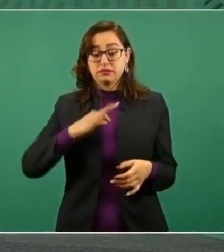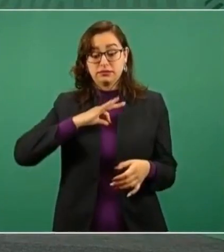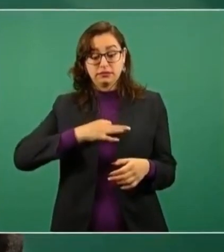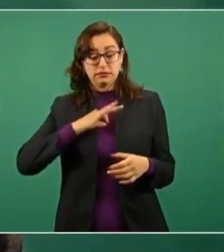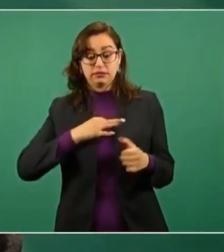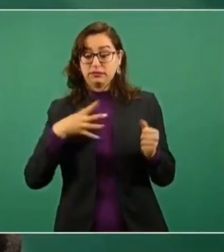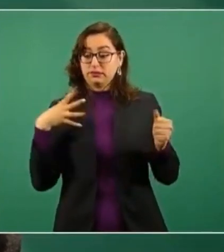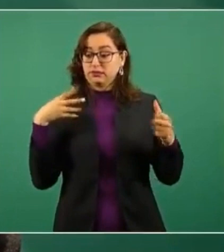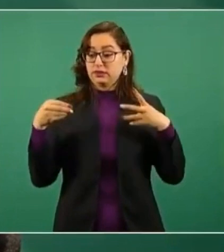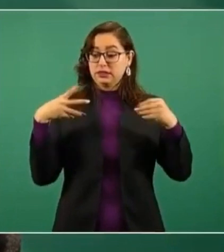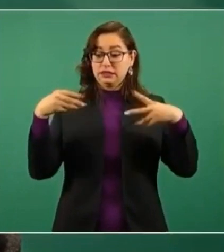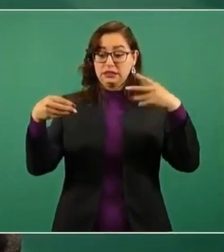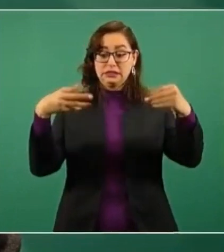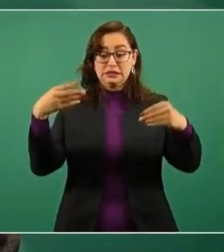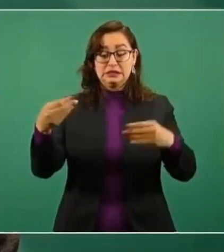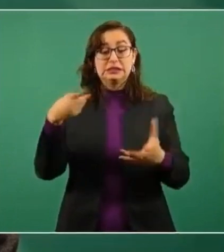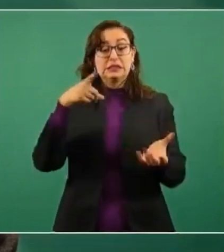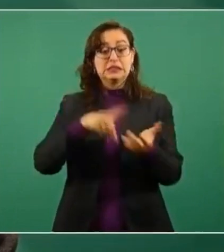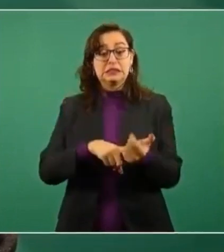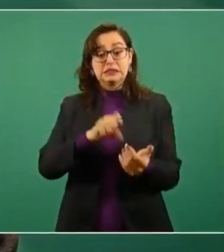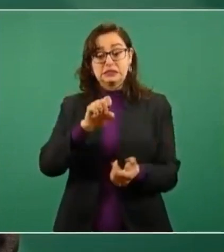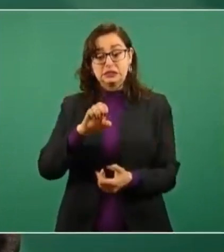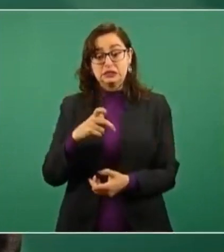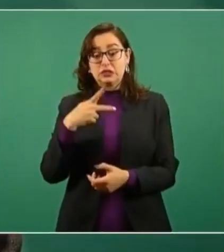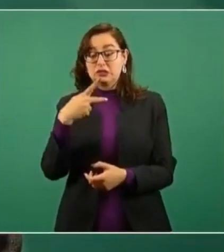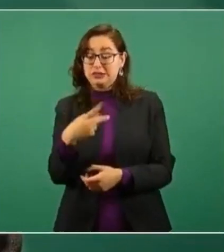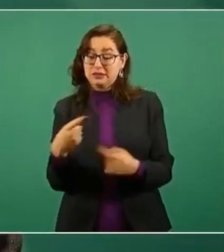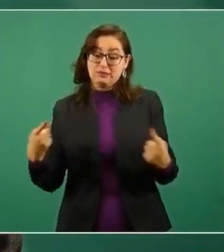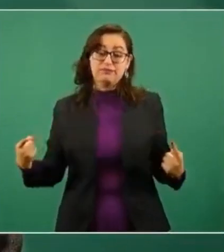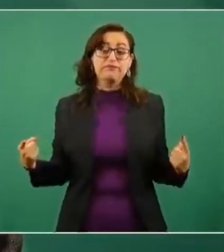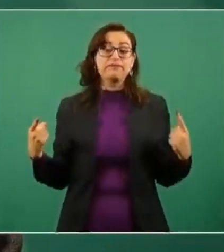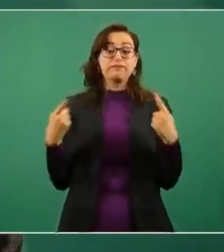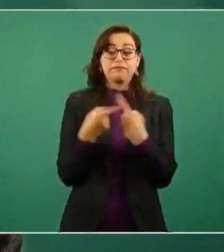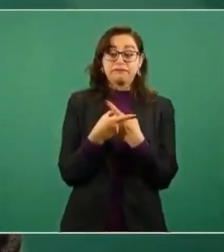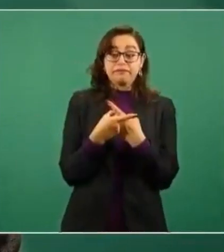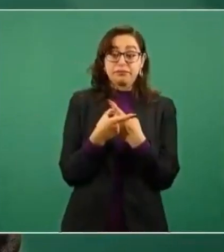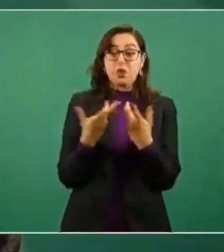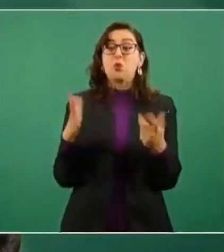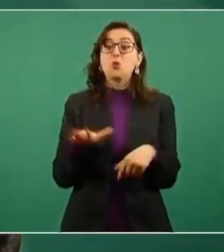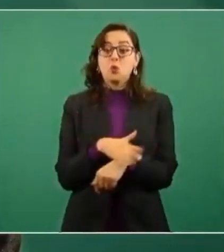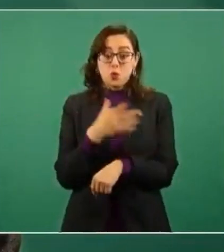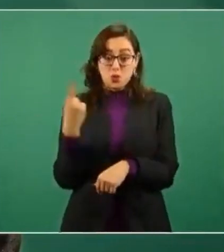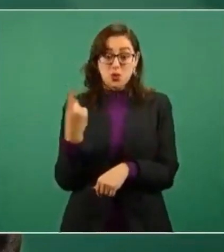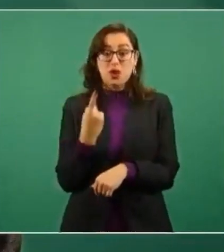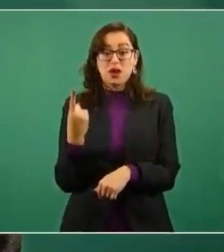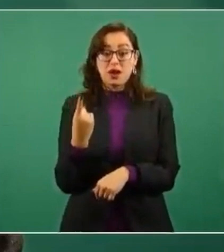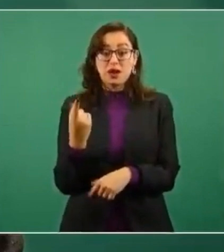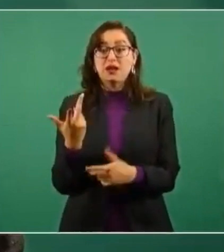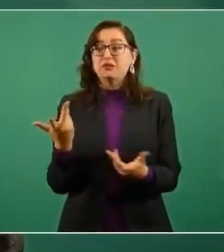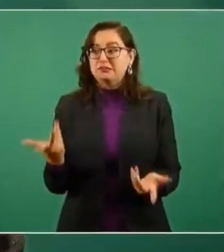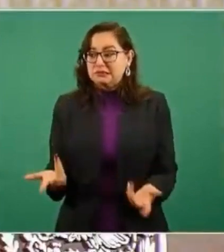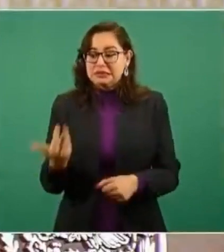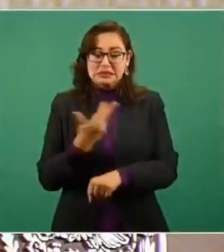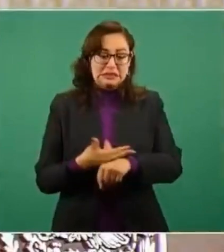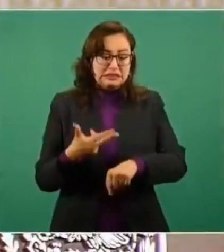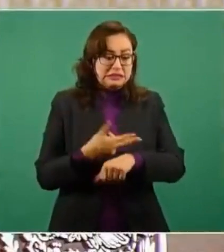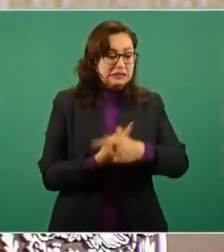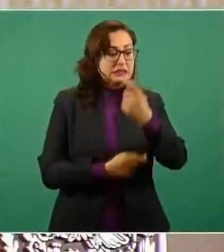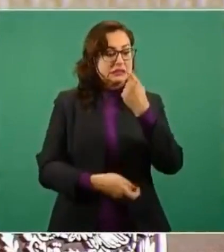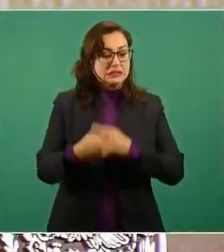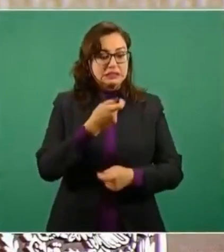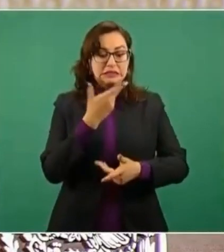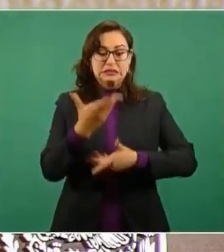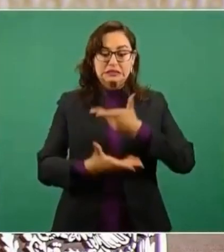las funciones sustantivas de la SEP. Por ello, debemos encontrar mecanismos para restablecer los trámites y servicios en torno a la